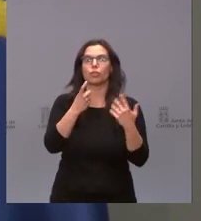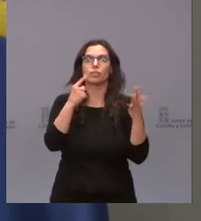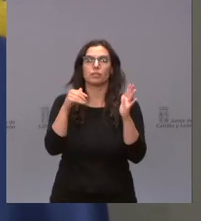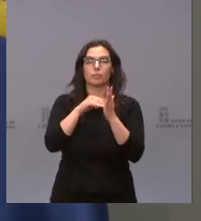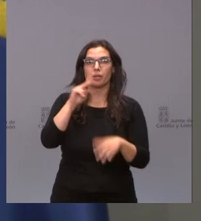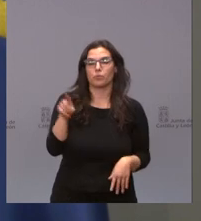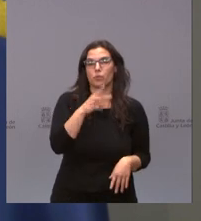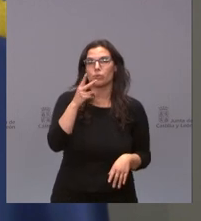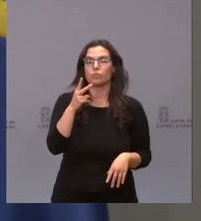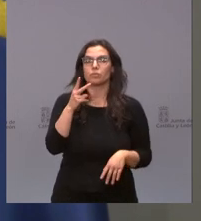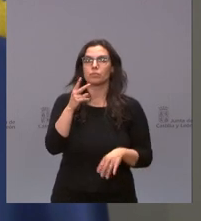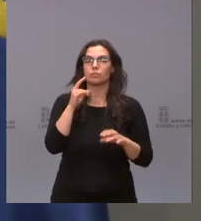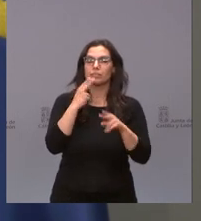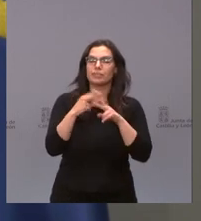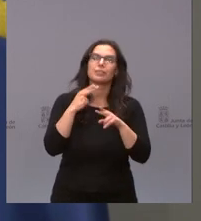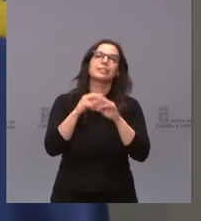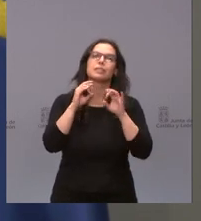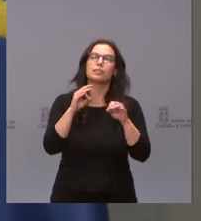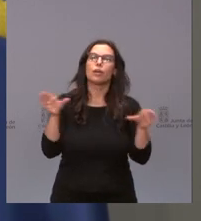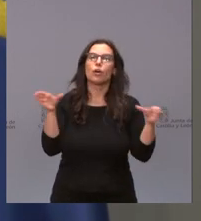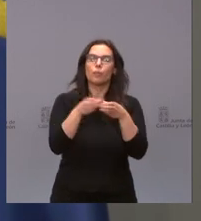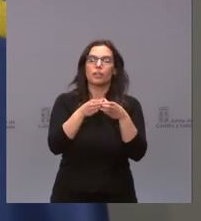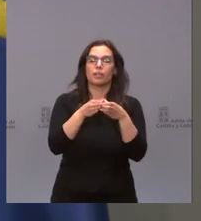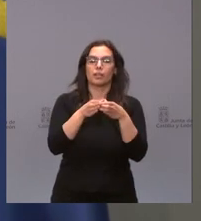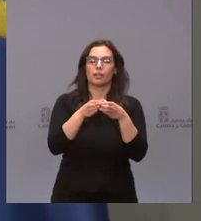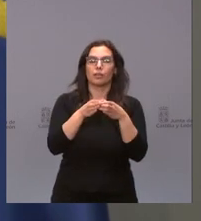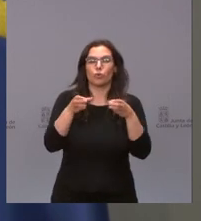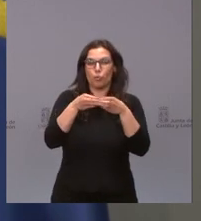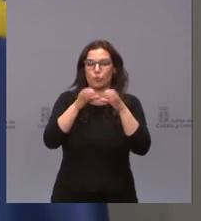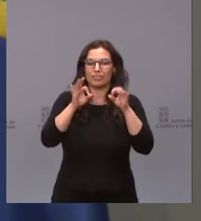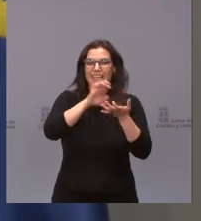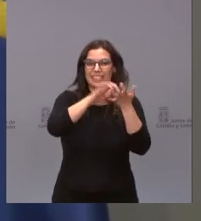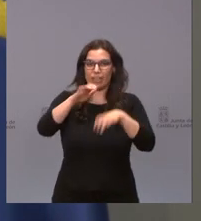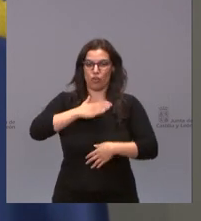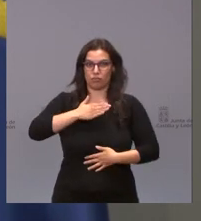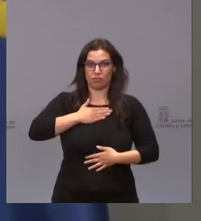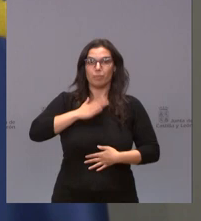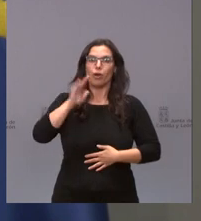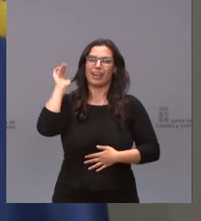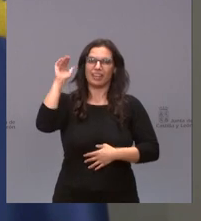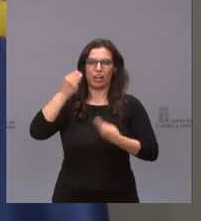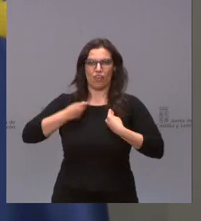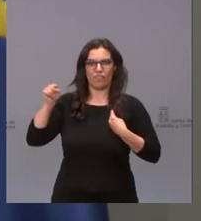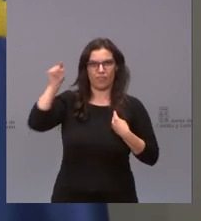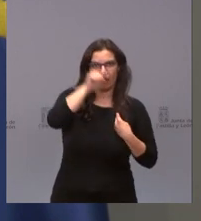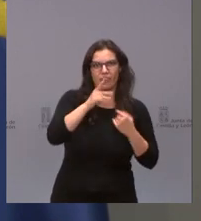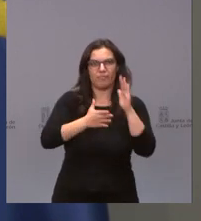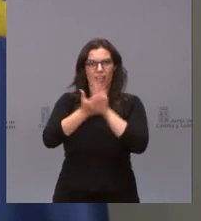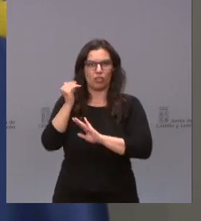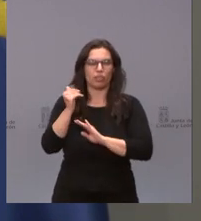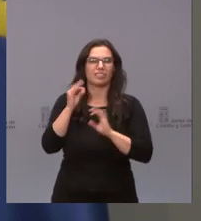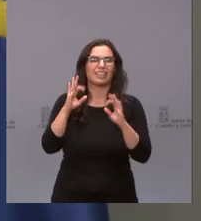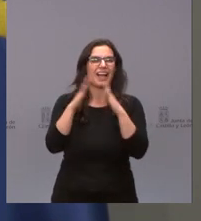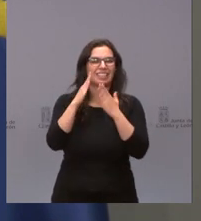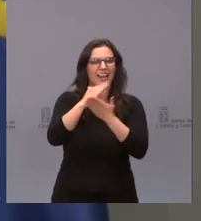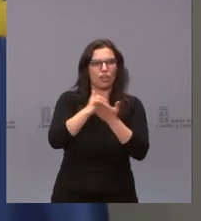la actividad de las comunidades castellanas y leonesas en el exterior, sus federaciones y confederaciones y la Federación de Casas